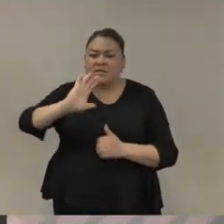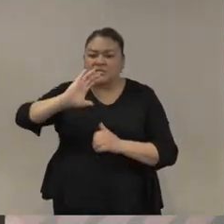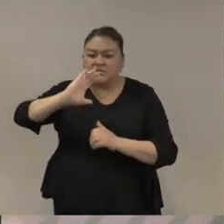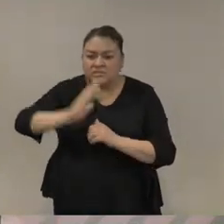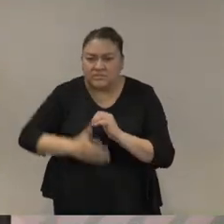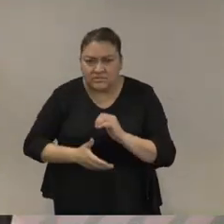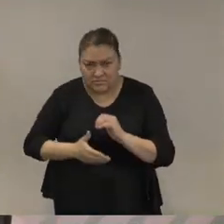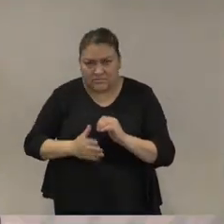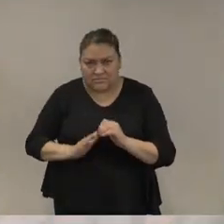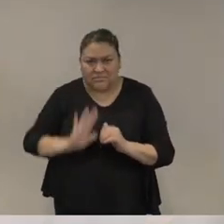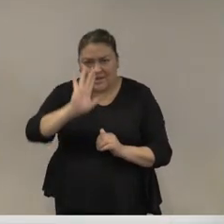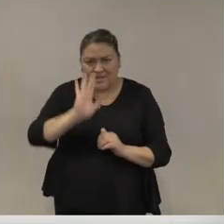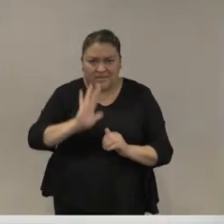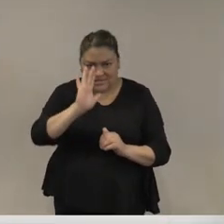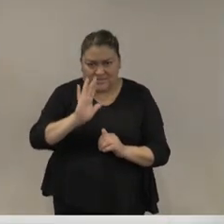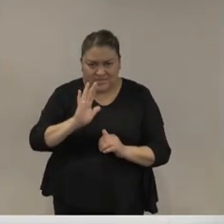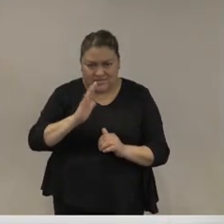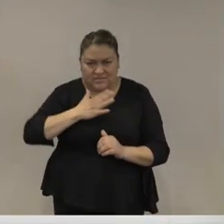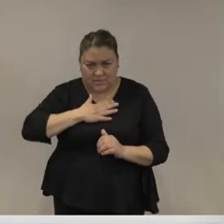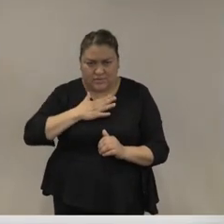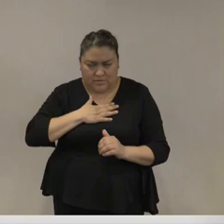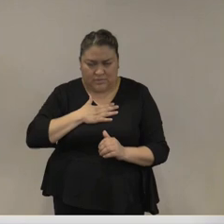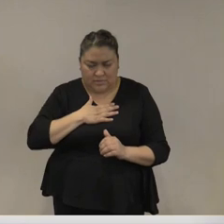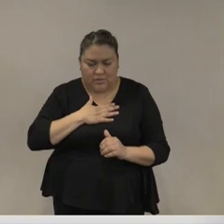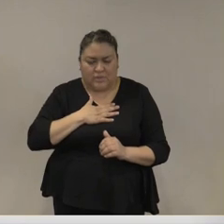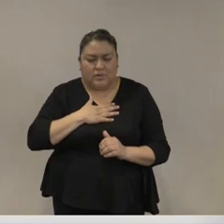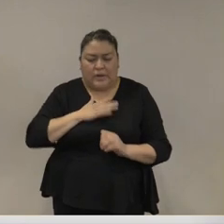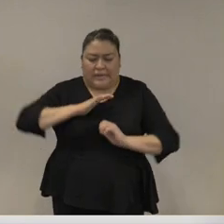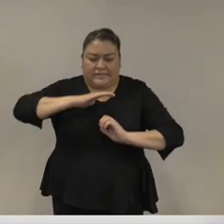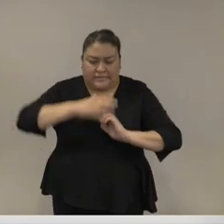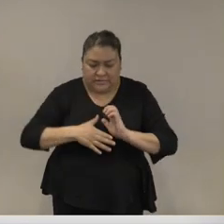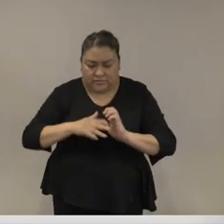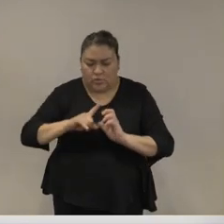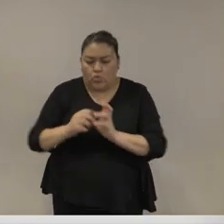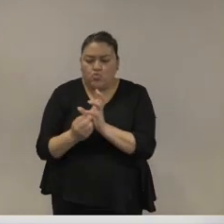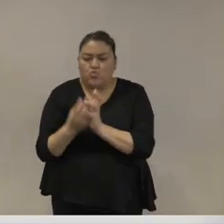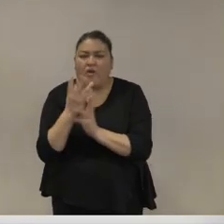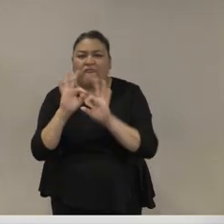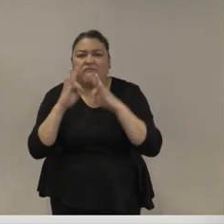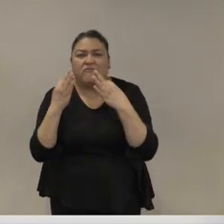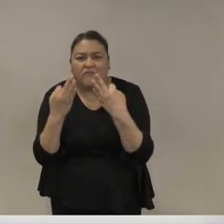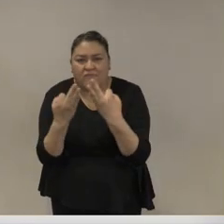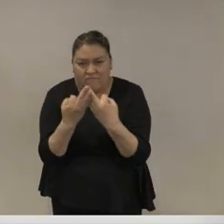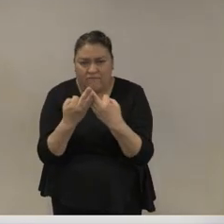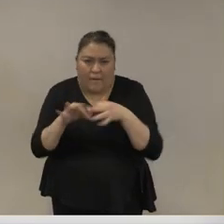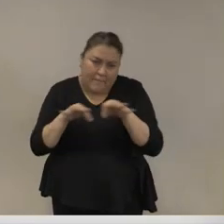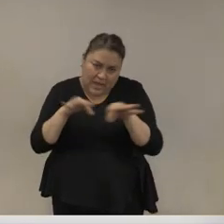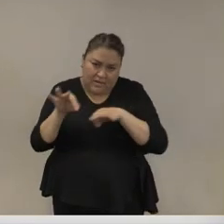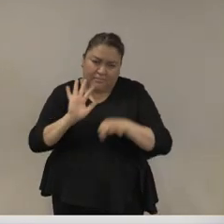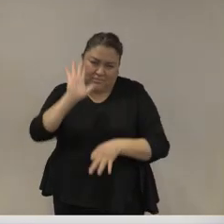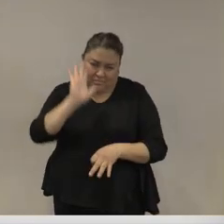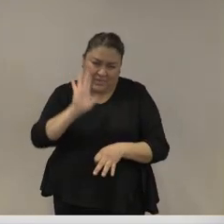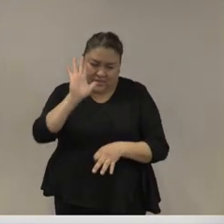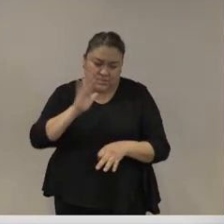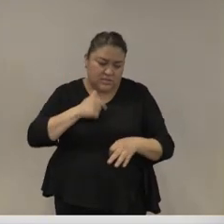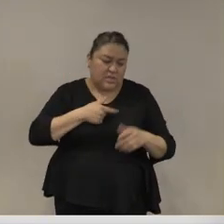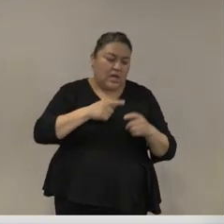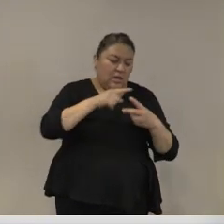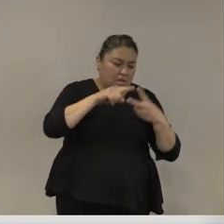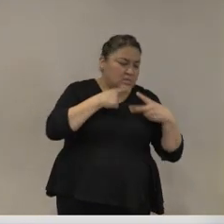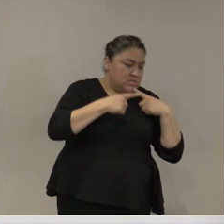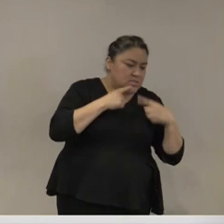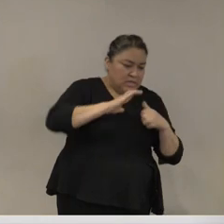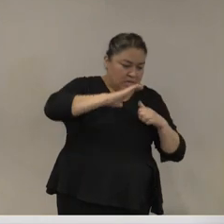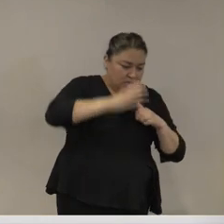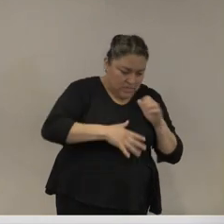profesional y la apertura de un nuevo ciclo profesional así lo estoy viviendo ¿por qué?